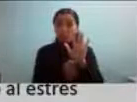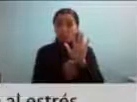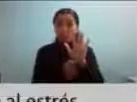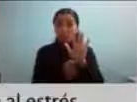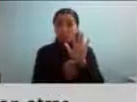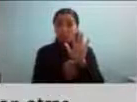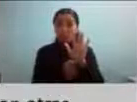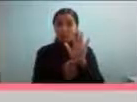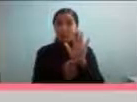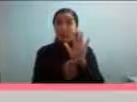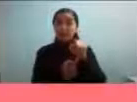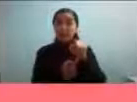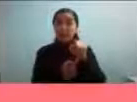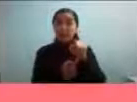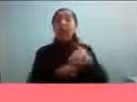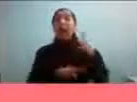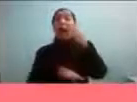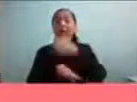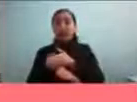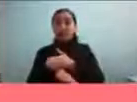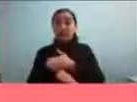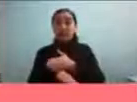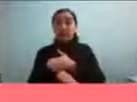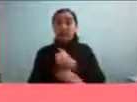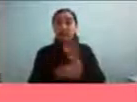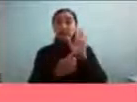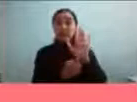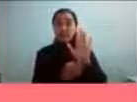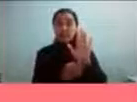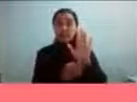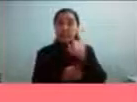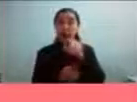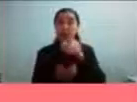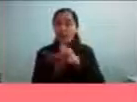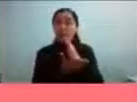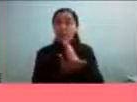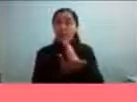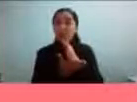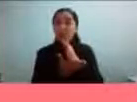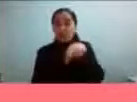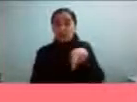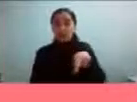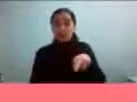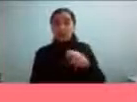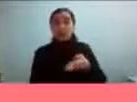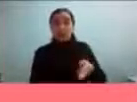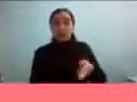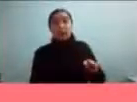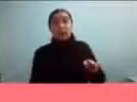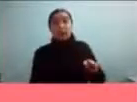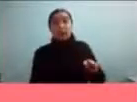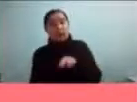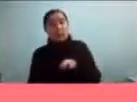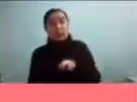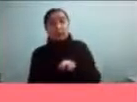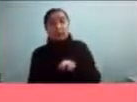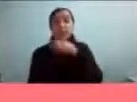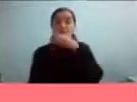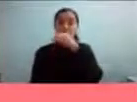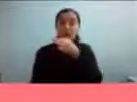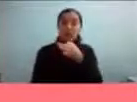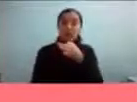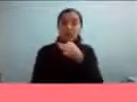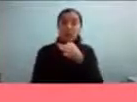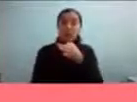fue el anterior mira acá desde ahí bueno le estaba diciendo que como